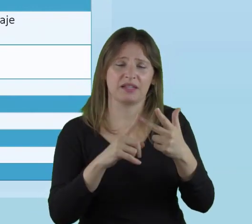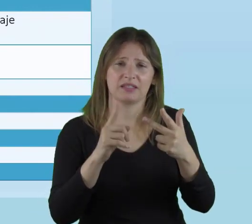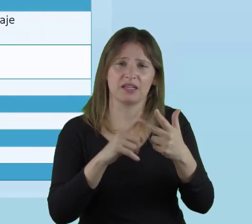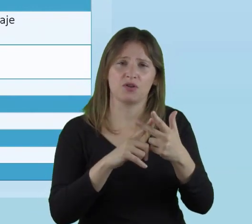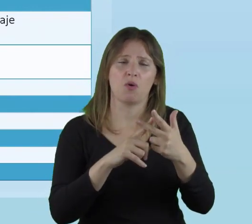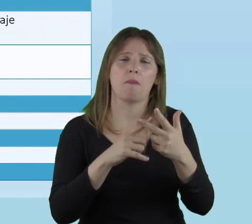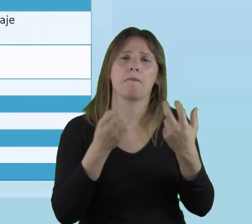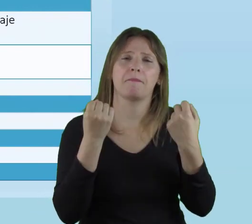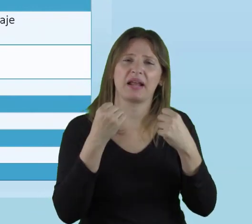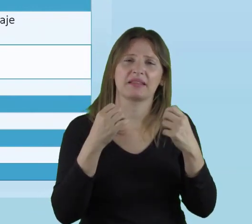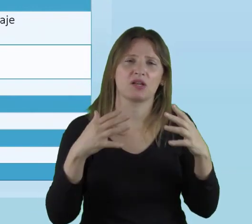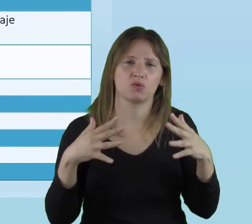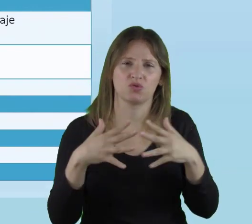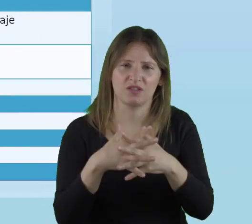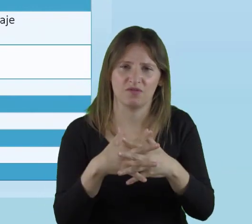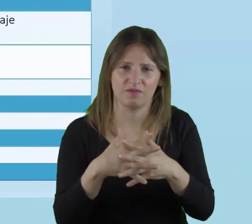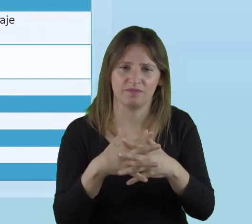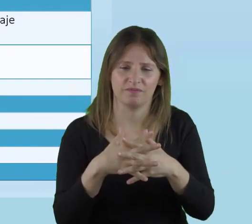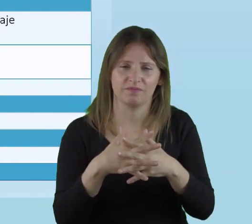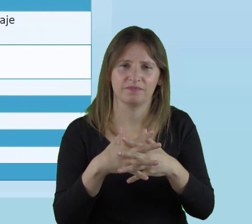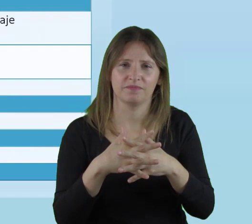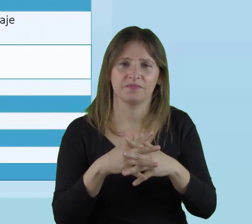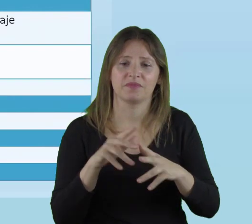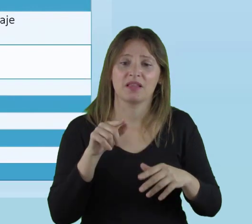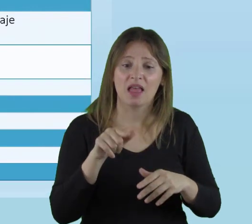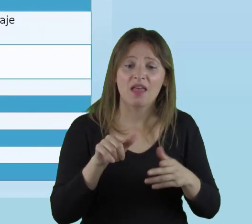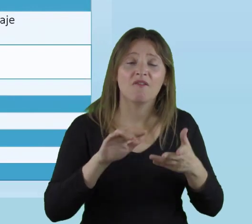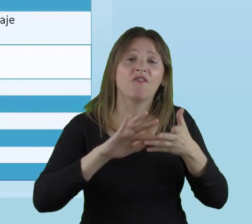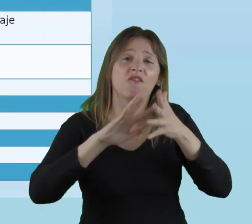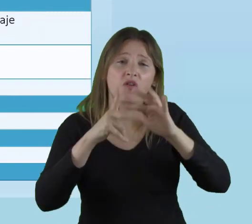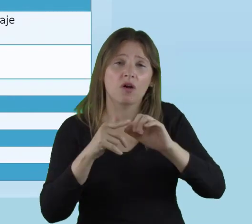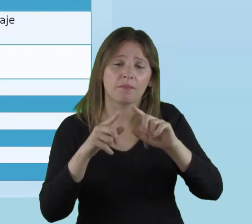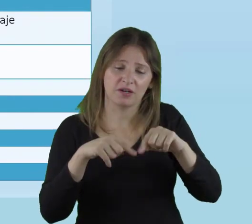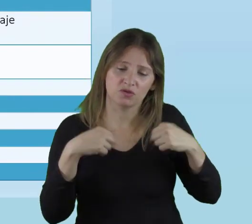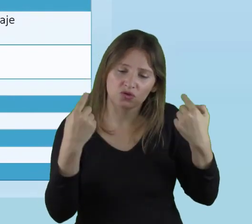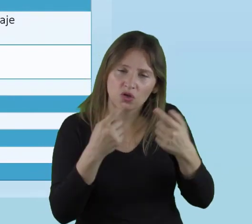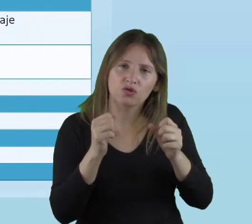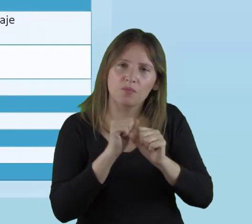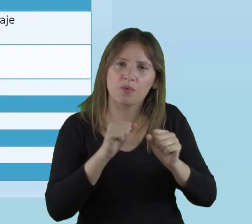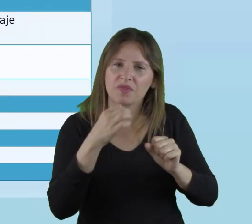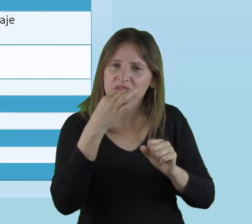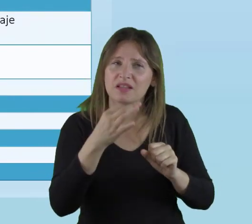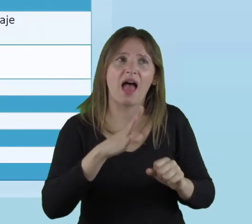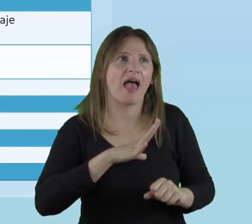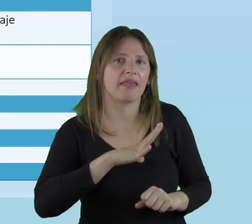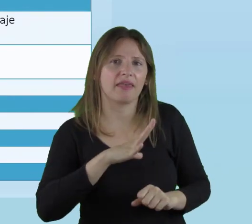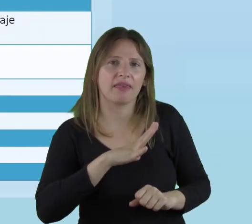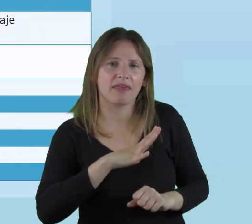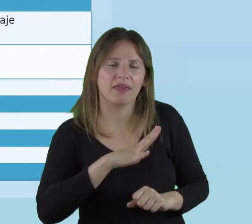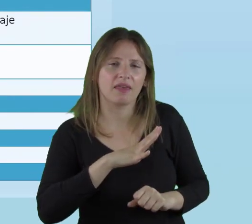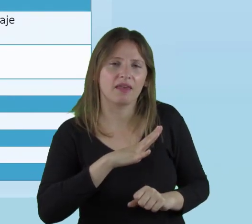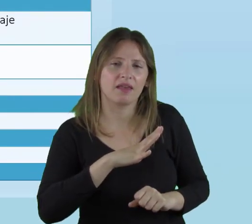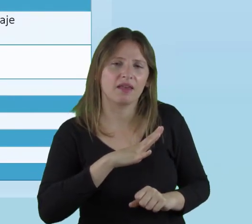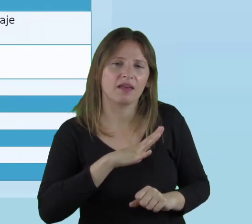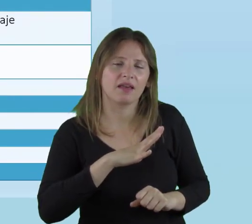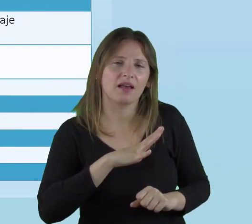inclusivas. Y es ahí justamente donde nosotros podemos decir que hay,